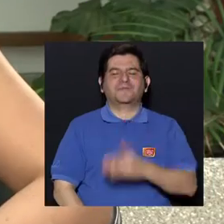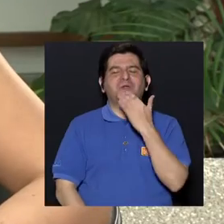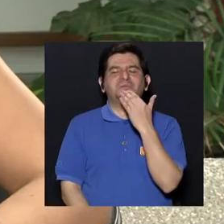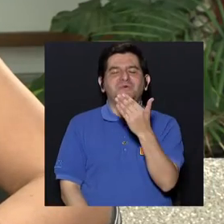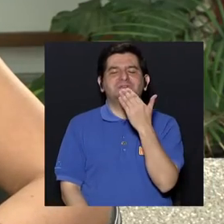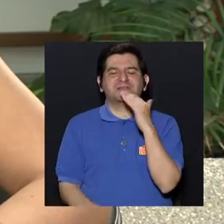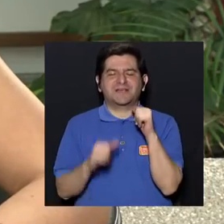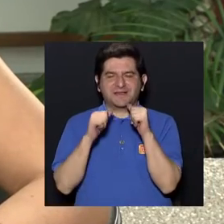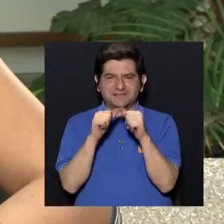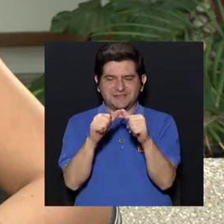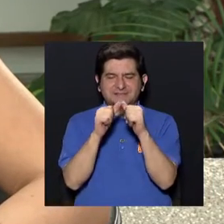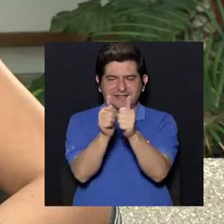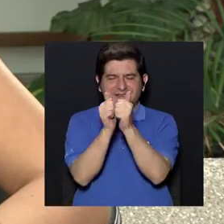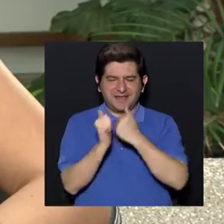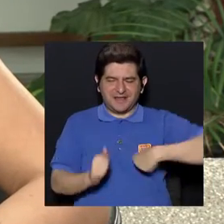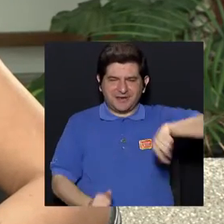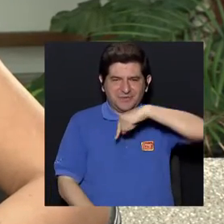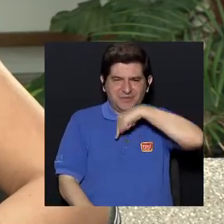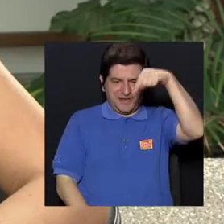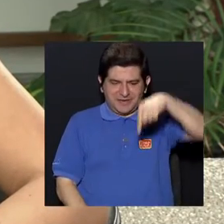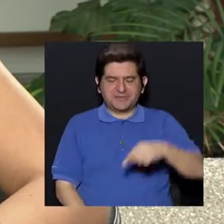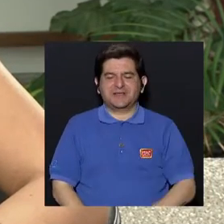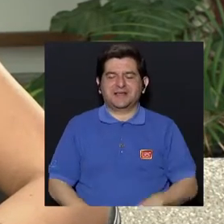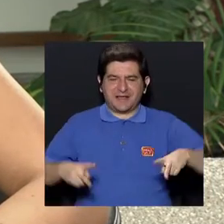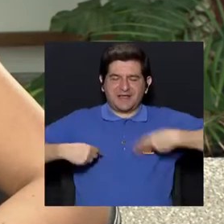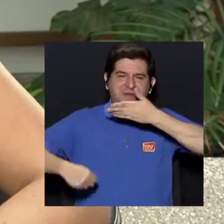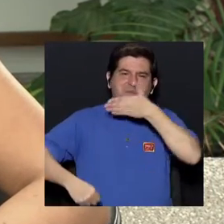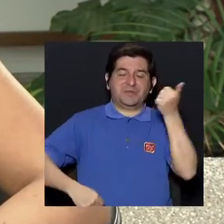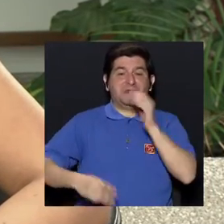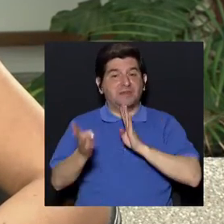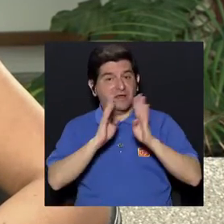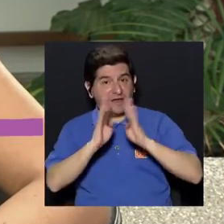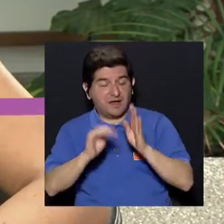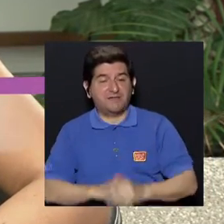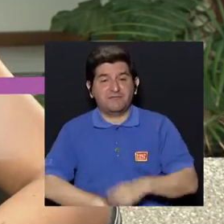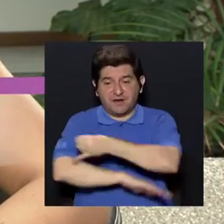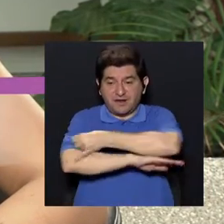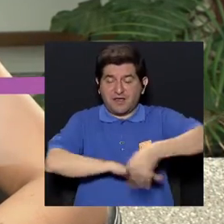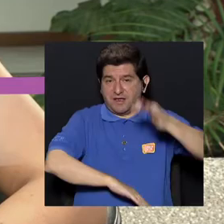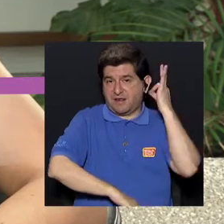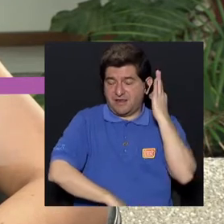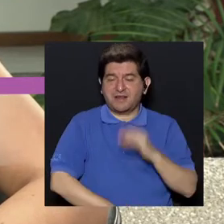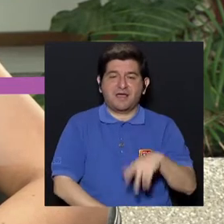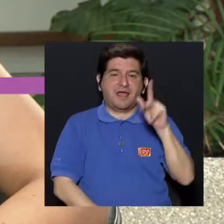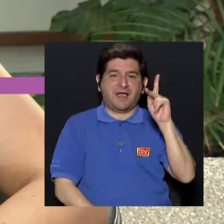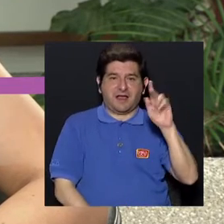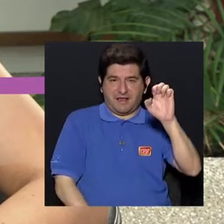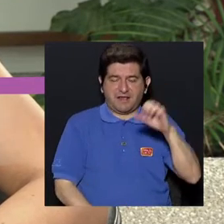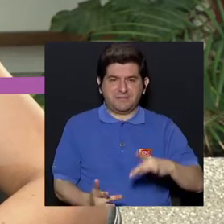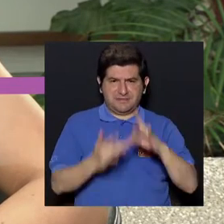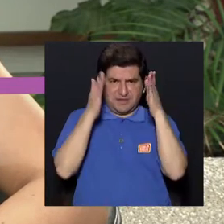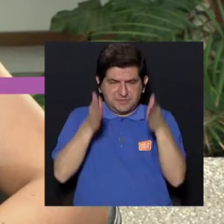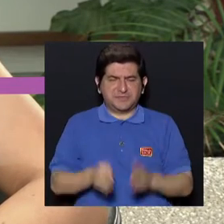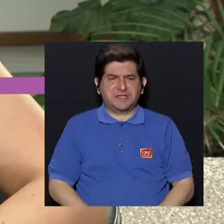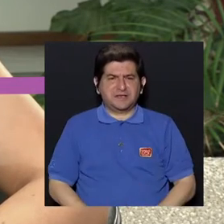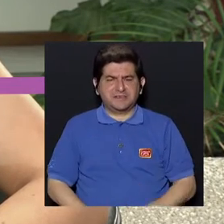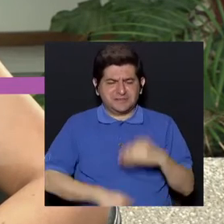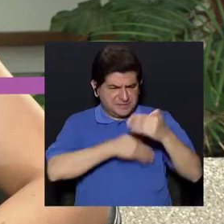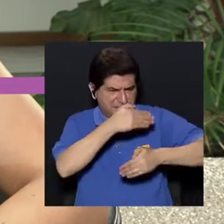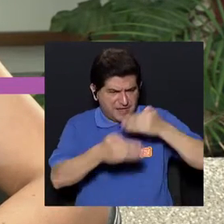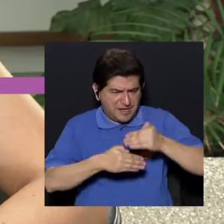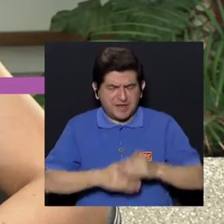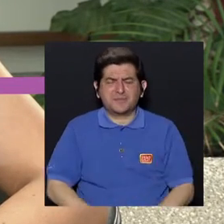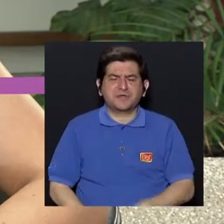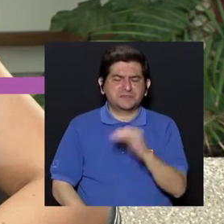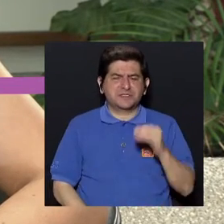Gracias por continuar con nosotros en Vivir Mejor. Estamos conversando con la ingeniera Katia Elizondo, especialista en tratamiento